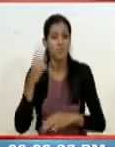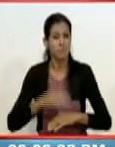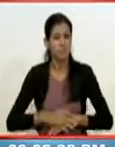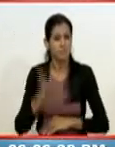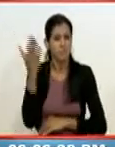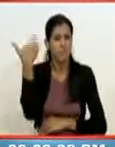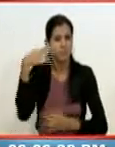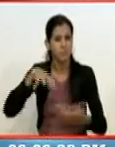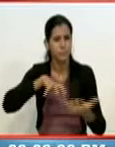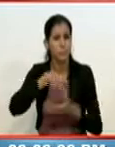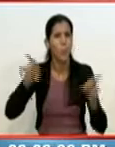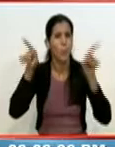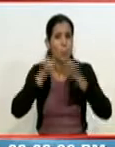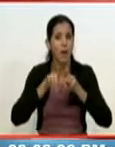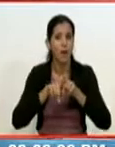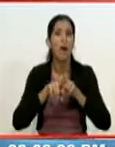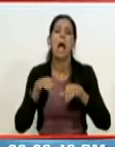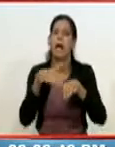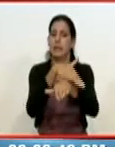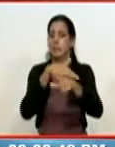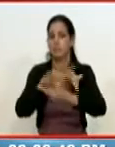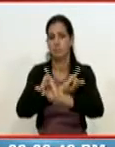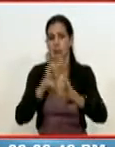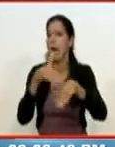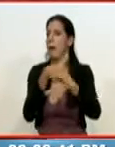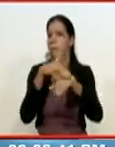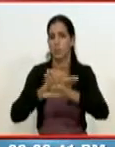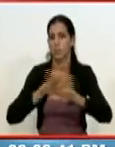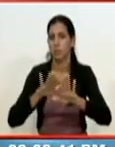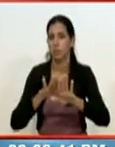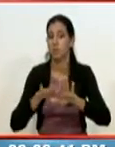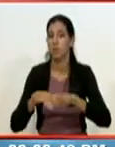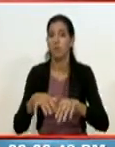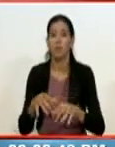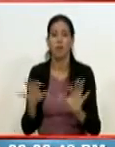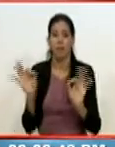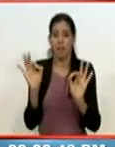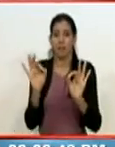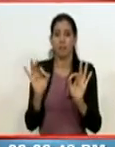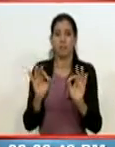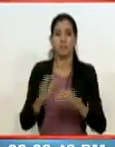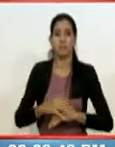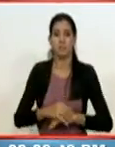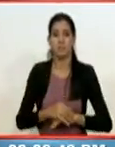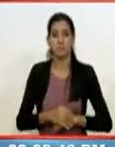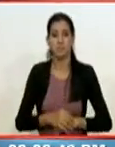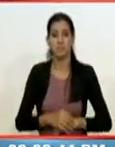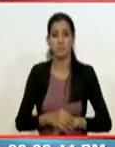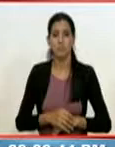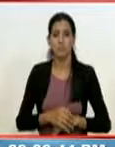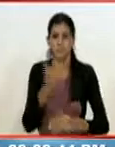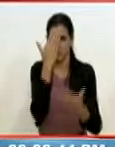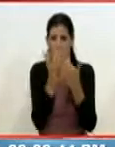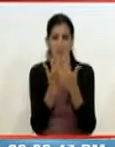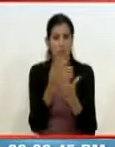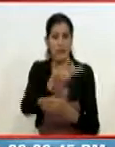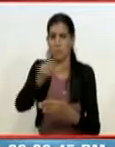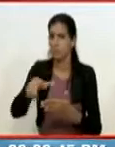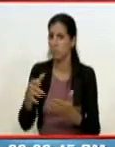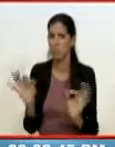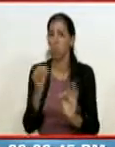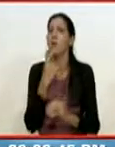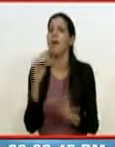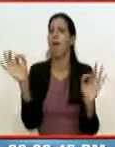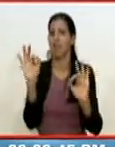vandálicos y él fue perdonado. Y no se redimió ni ante él ni ante la opinión pública, ante los venezolanos,